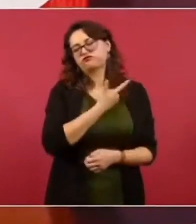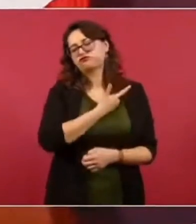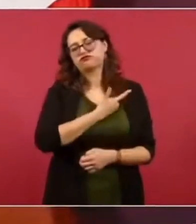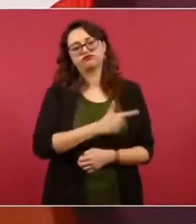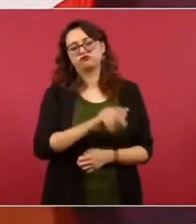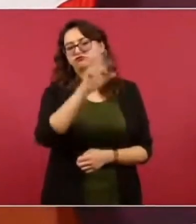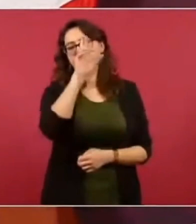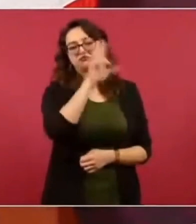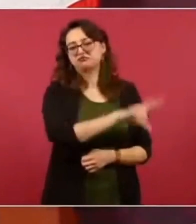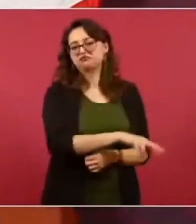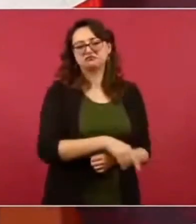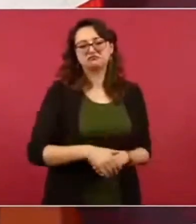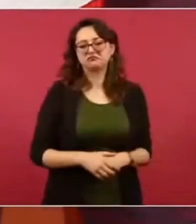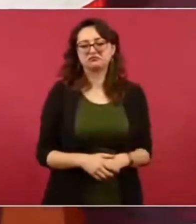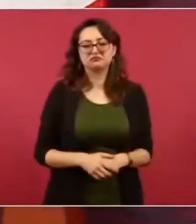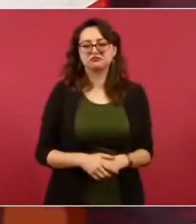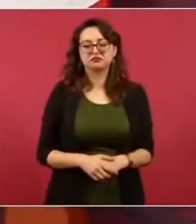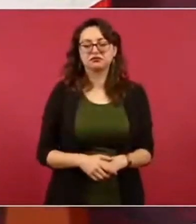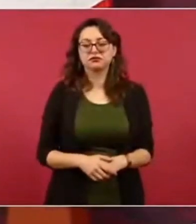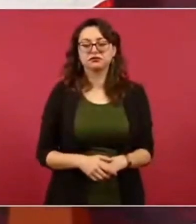dinero.